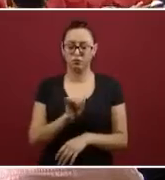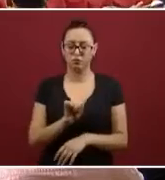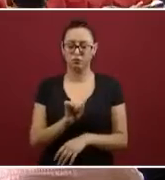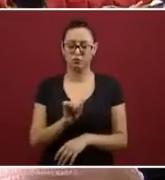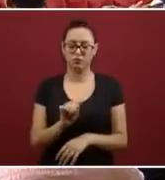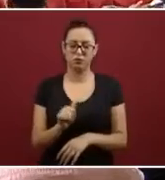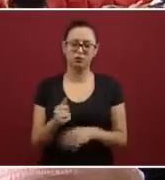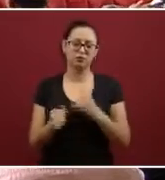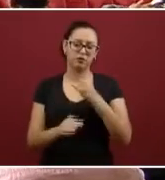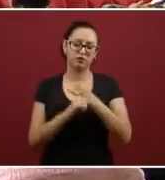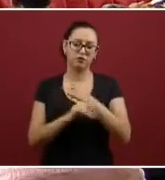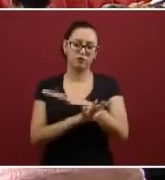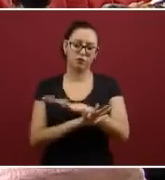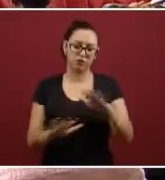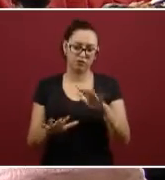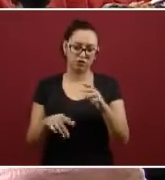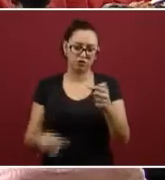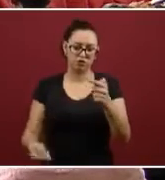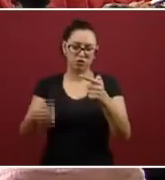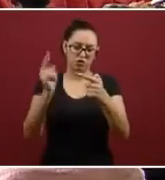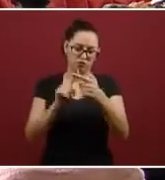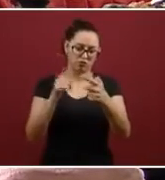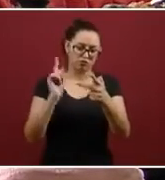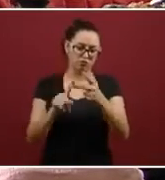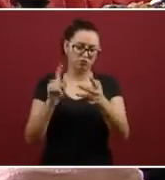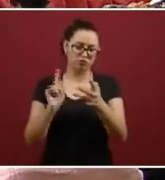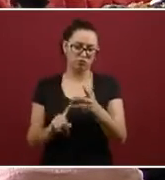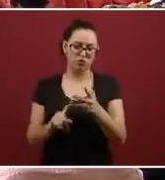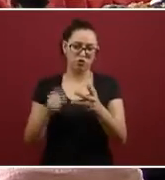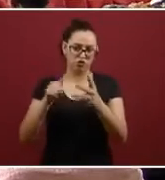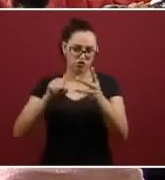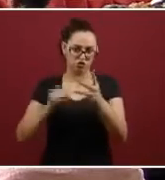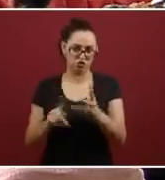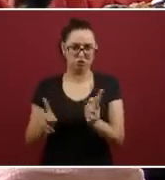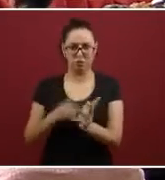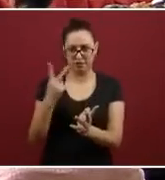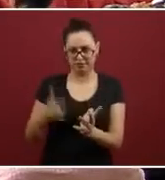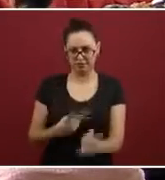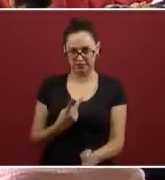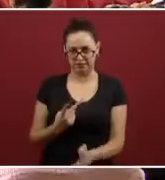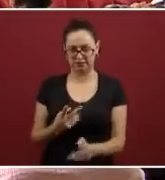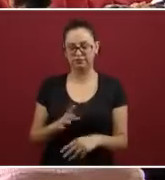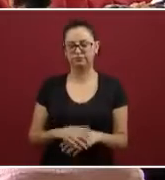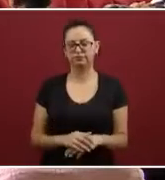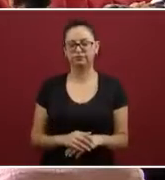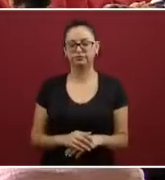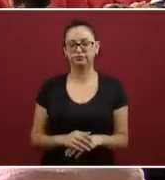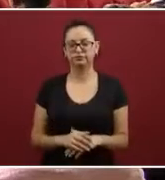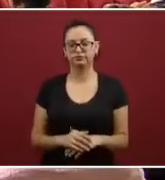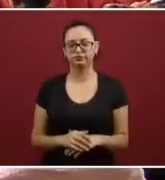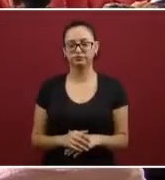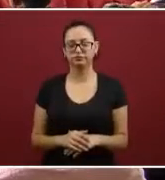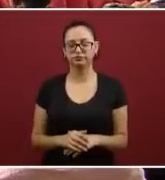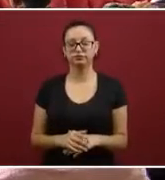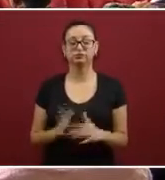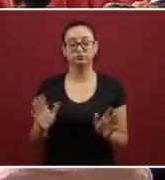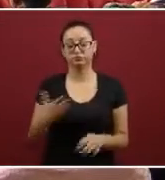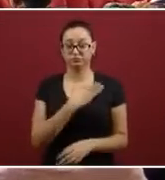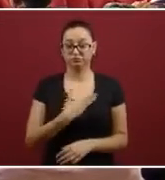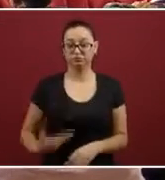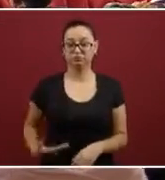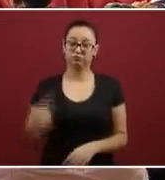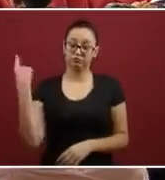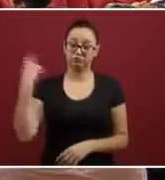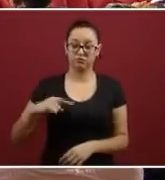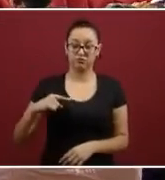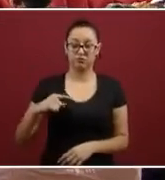conocimiento de las próximas dos, como ya lo mencionó el señor presidente, y ya bajo sus instrucciones puntuales de que